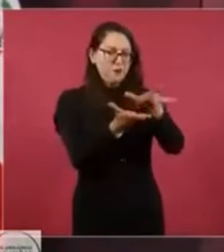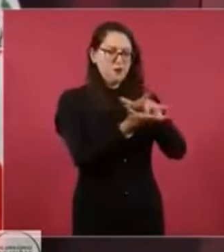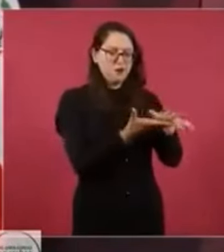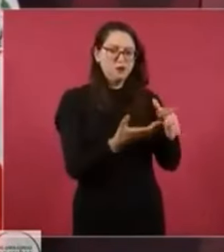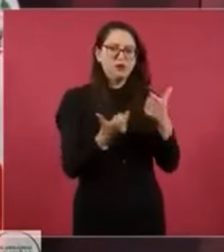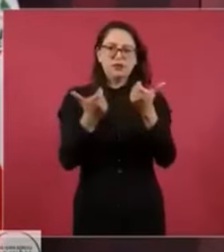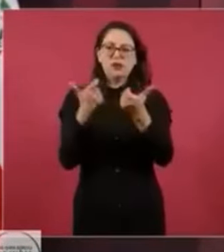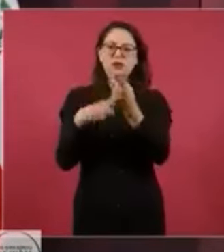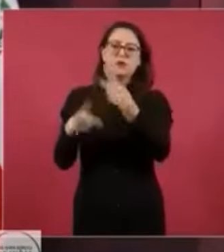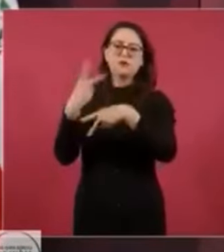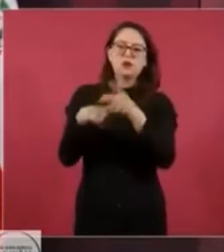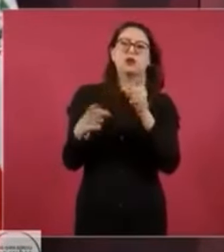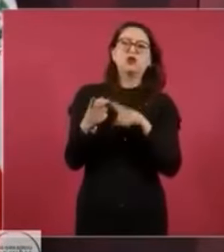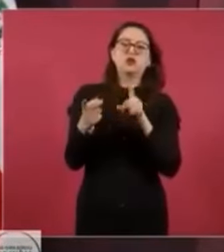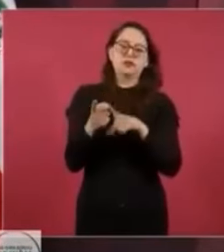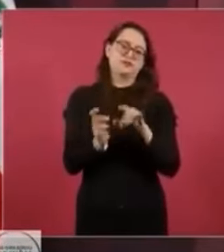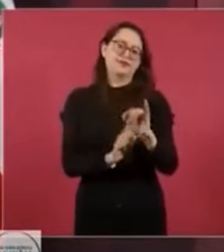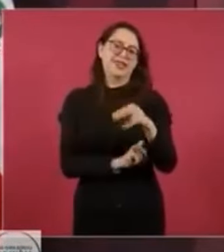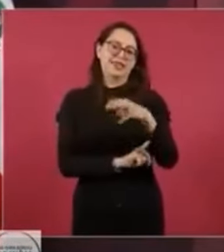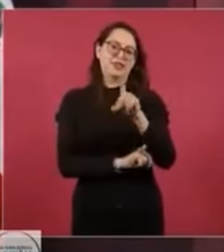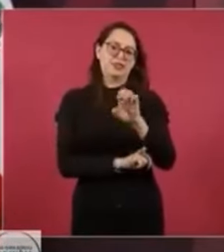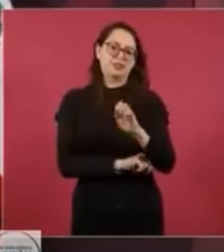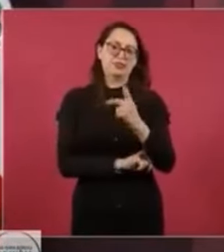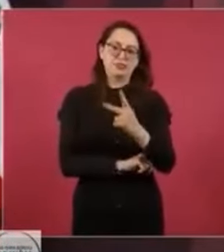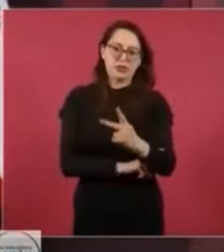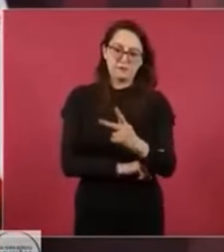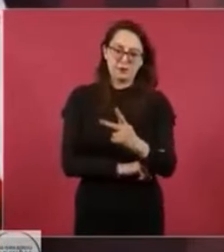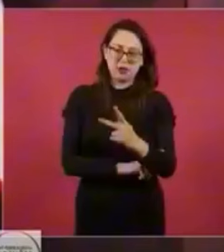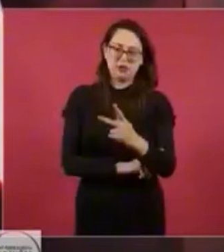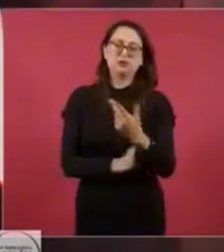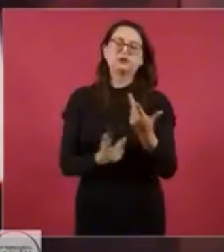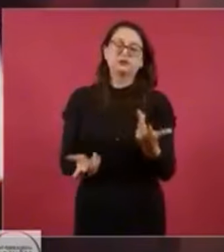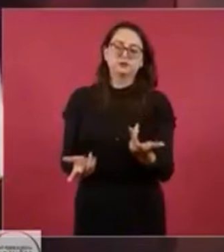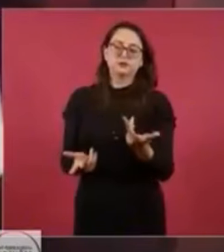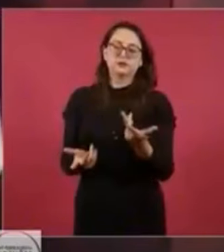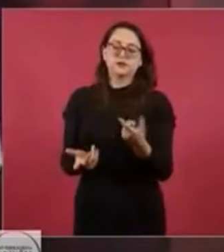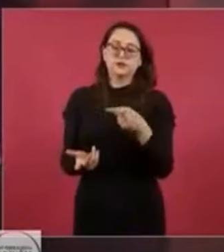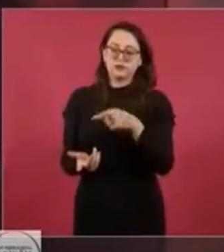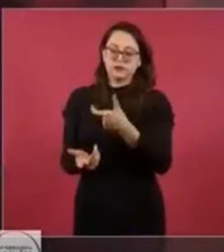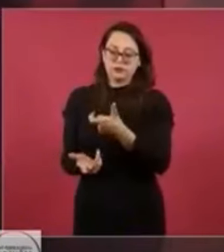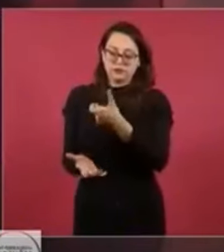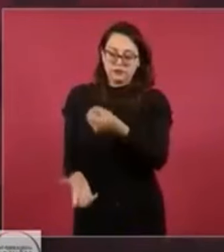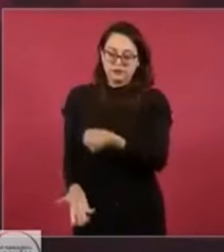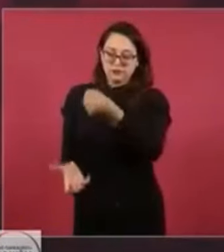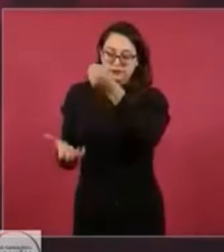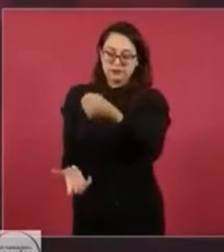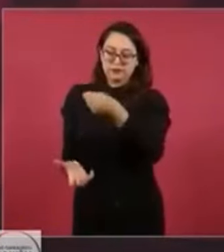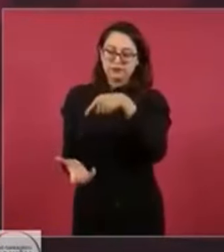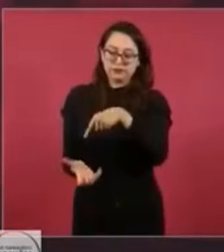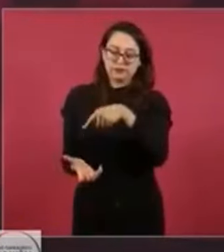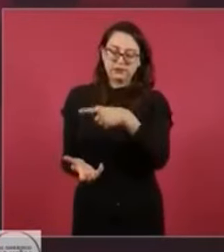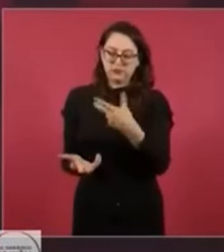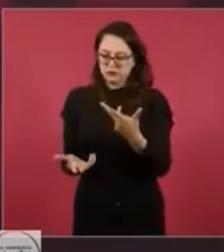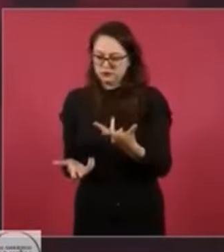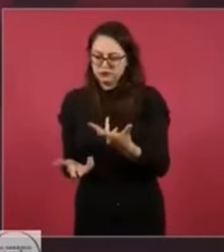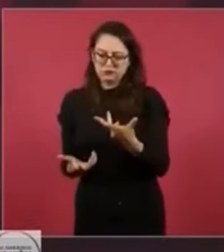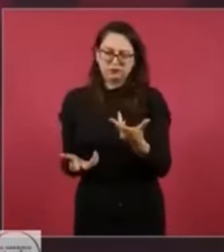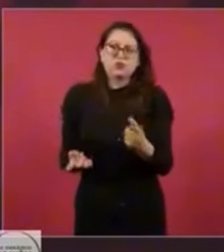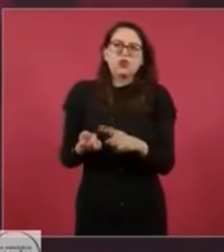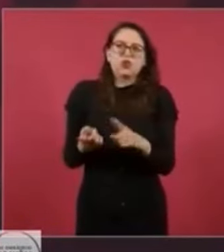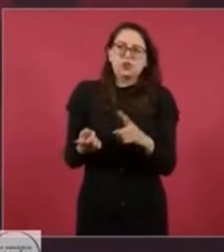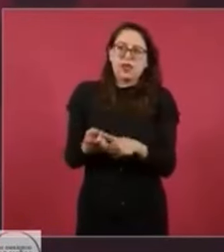En este caso se va a utilizar un dinero que devolvió el gobierno de Estados Unidos